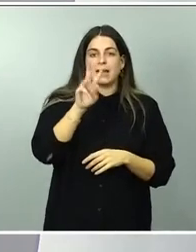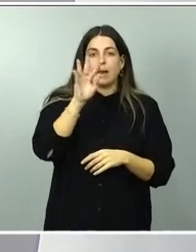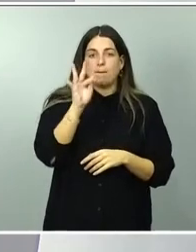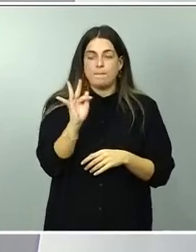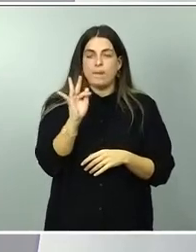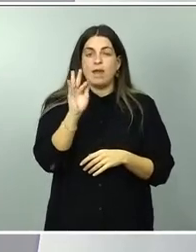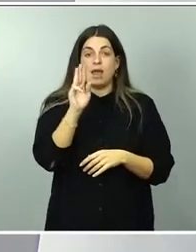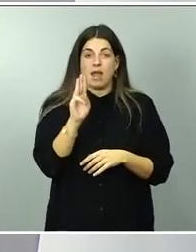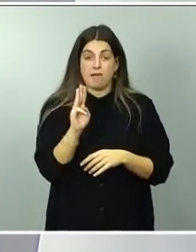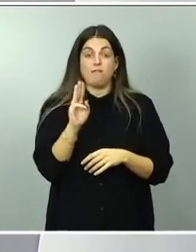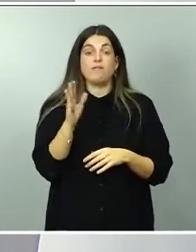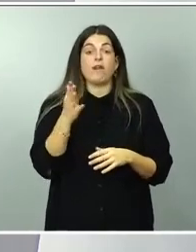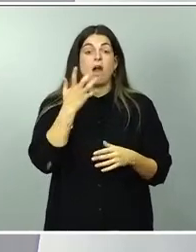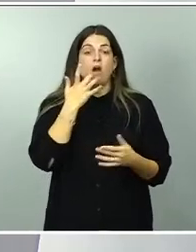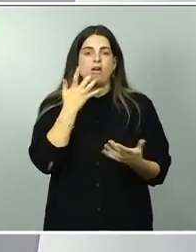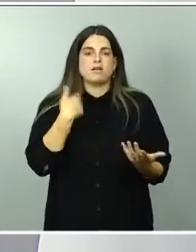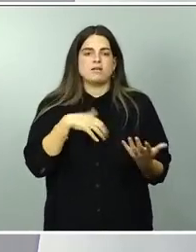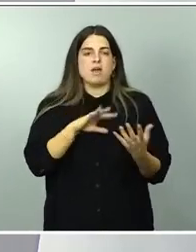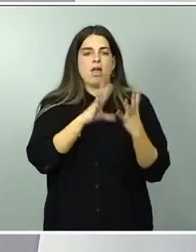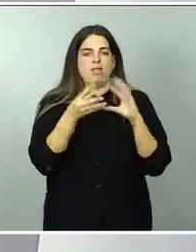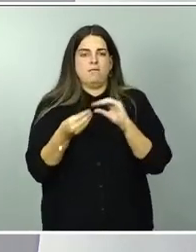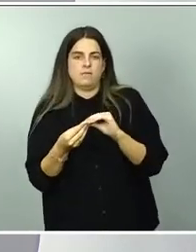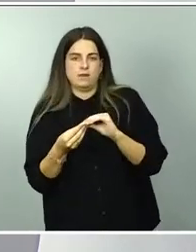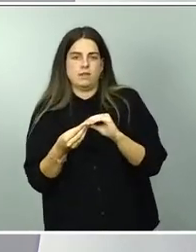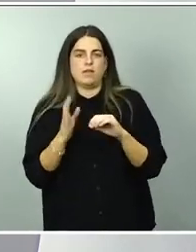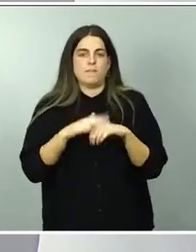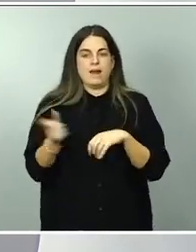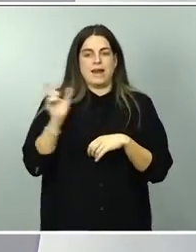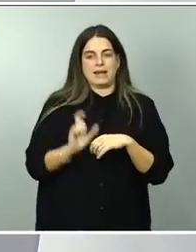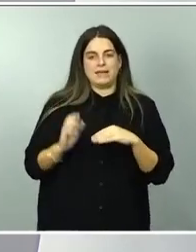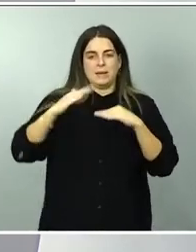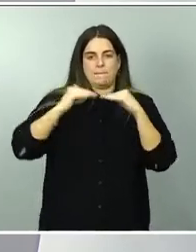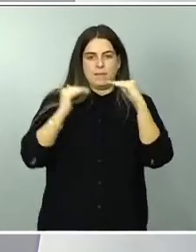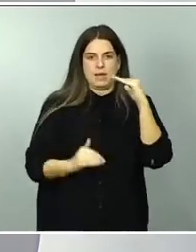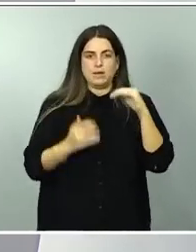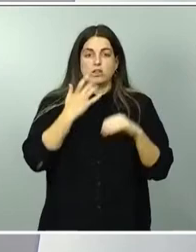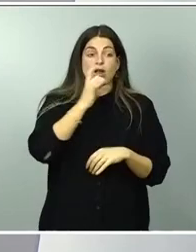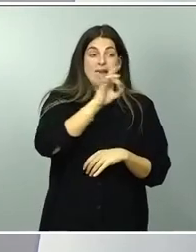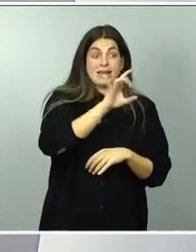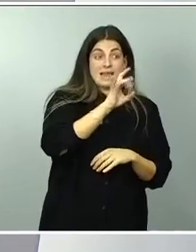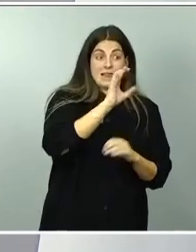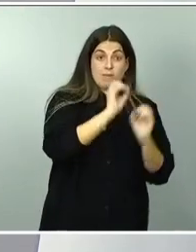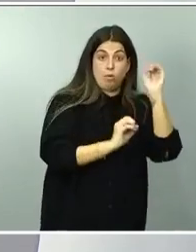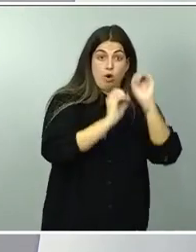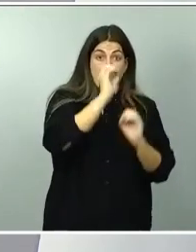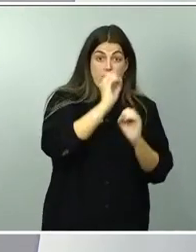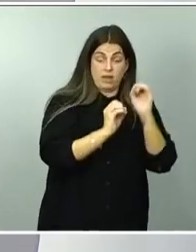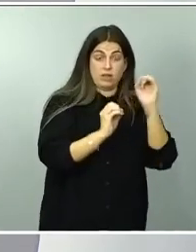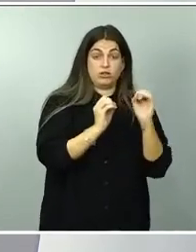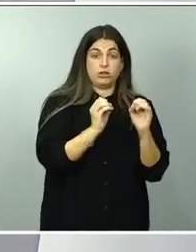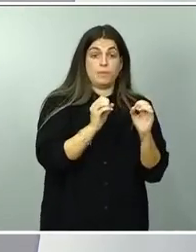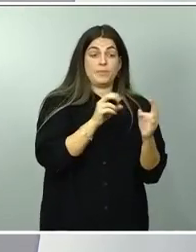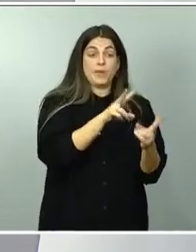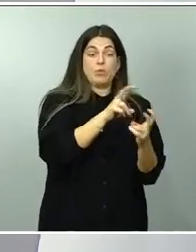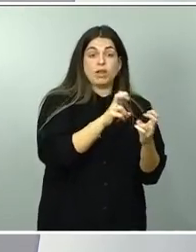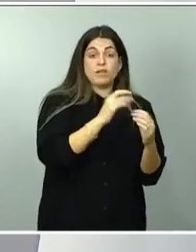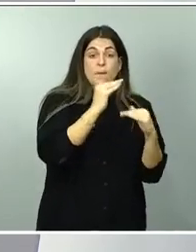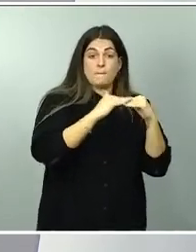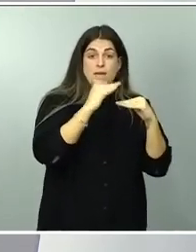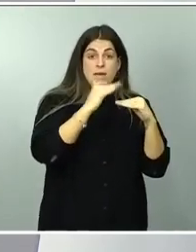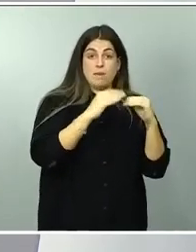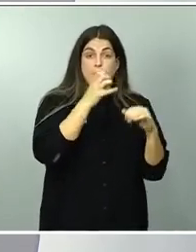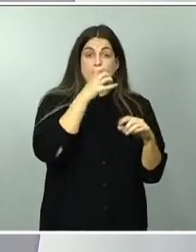más capacidad económica. Hemos establecido la tributación mínima del 15% sobre la base imponible al impuesto de las grandes